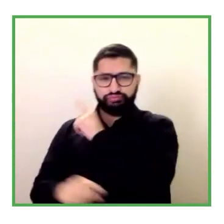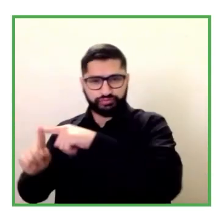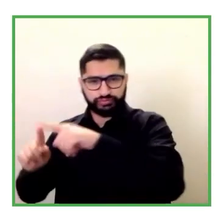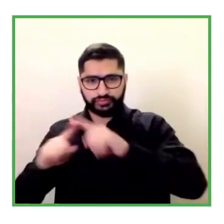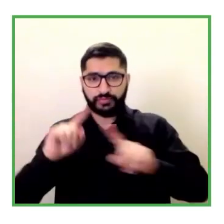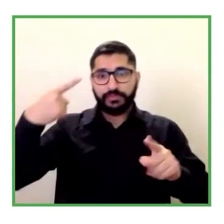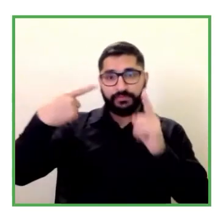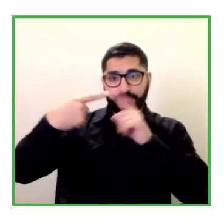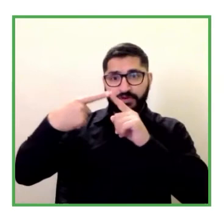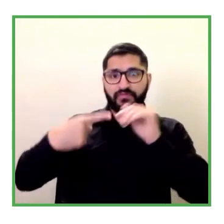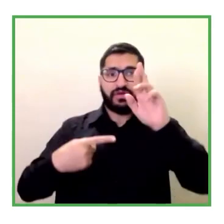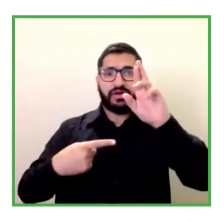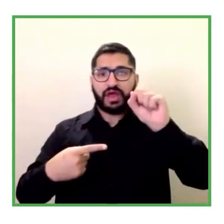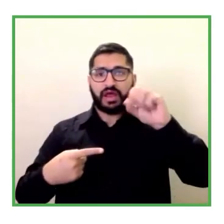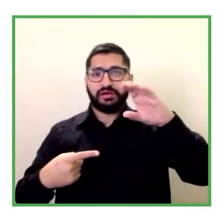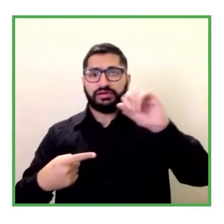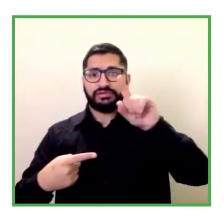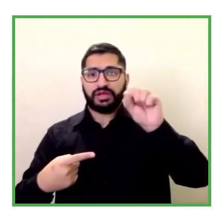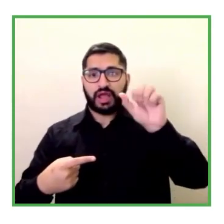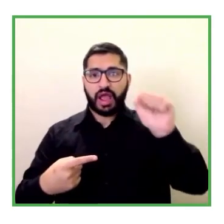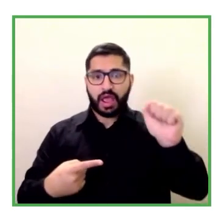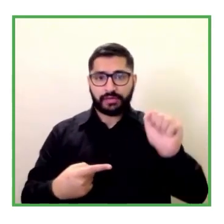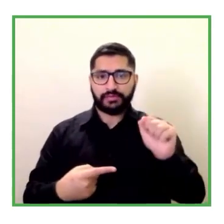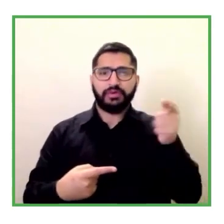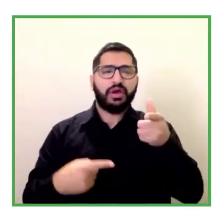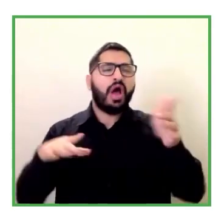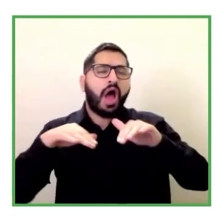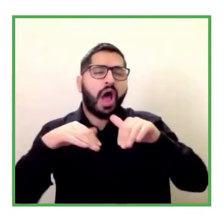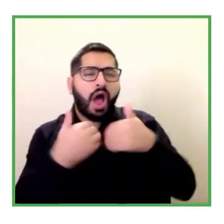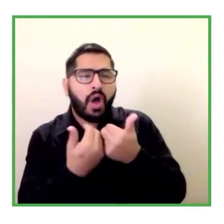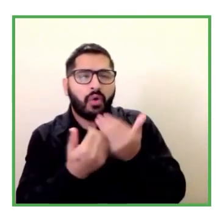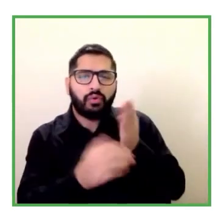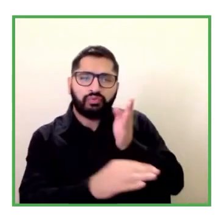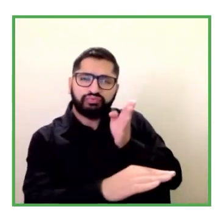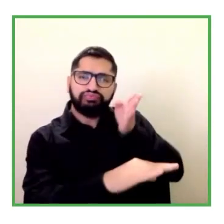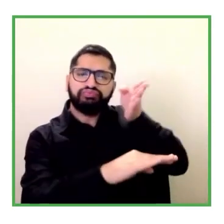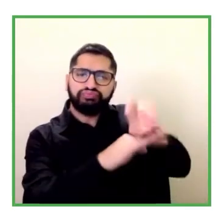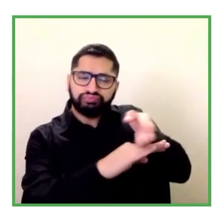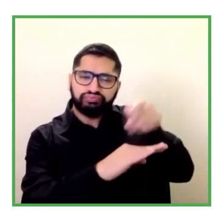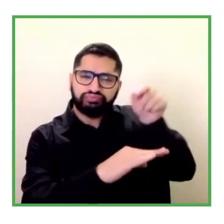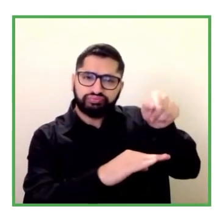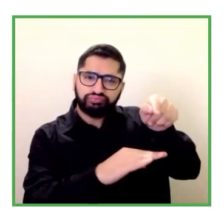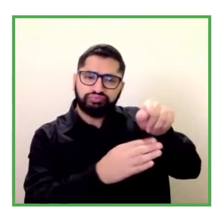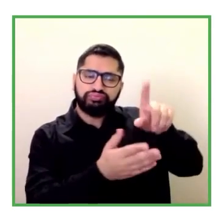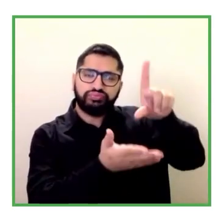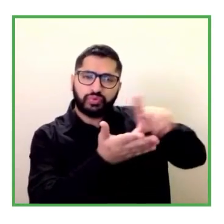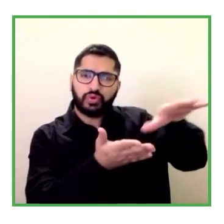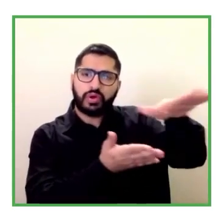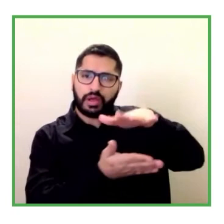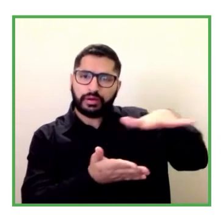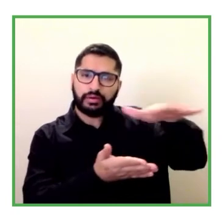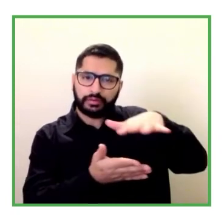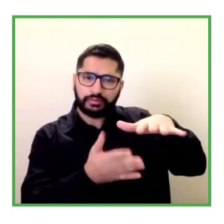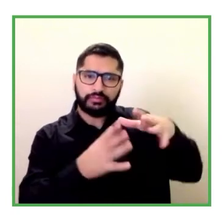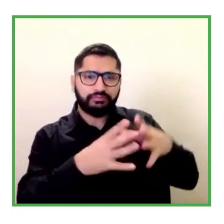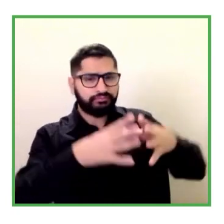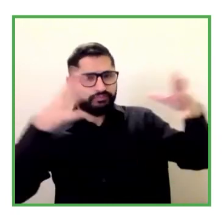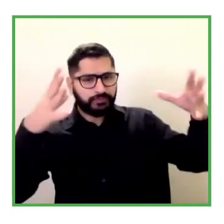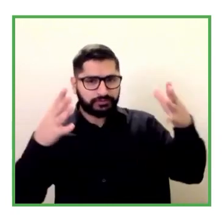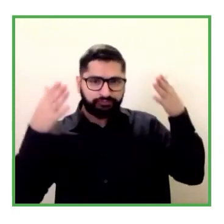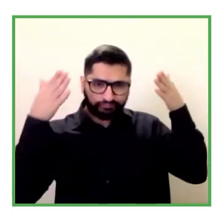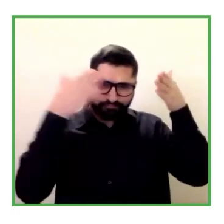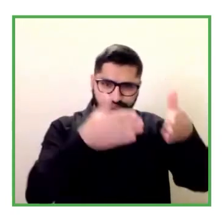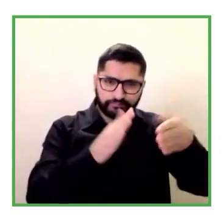¿cómo llegar a esas pequeñas y medianas empresas que habitualmente tienen menos acceso a estas plataformas a estas redes